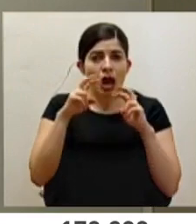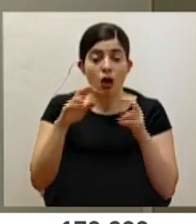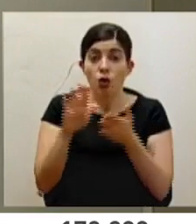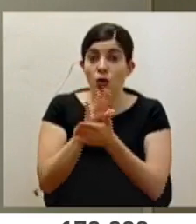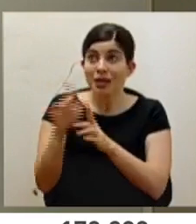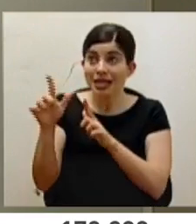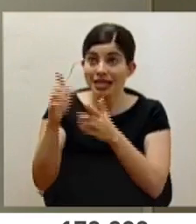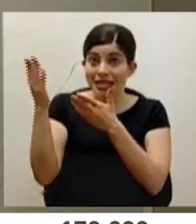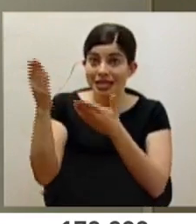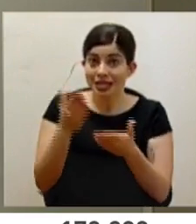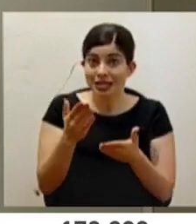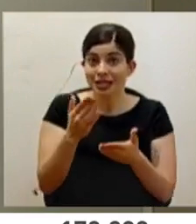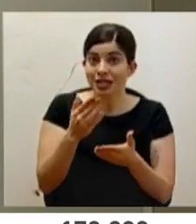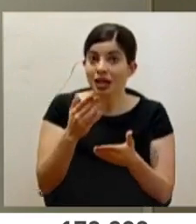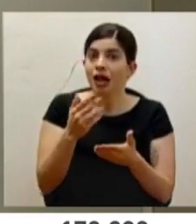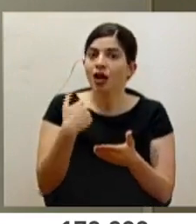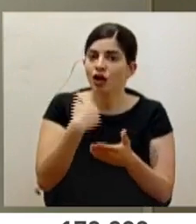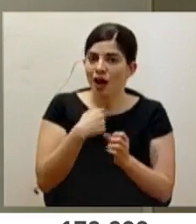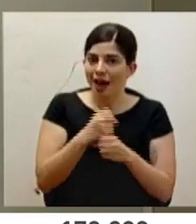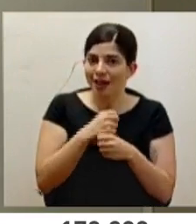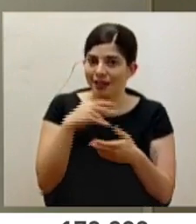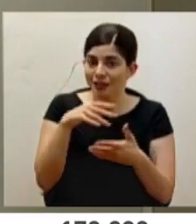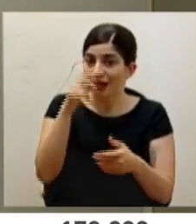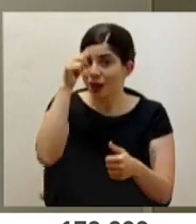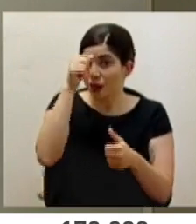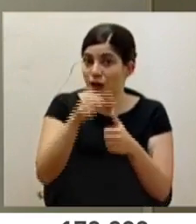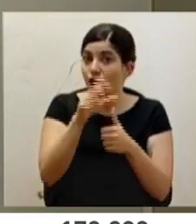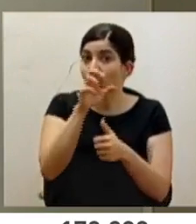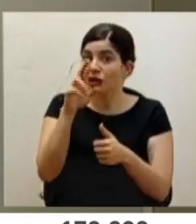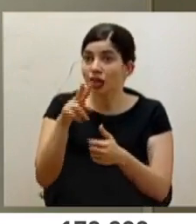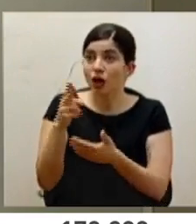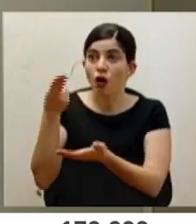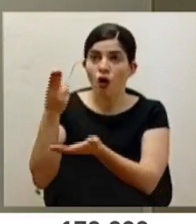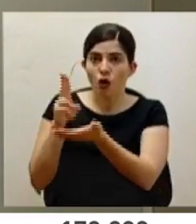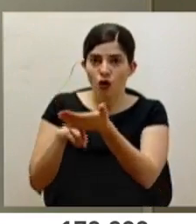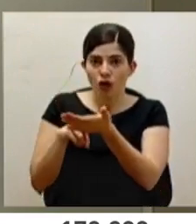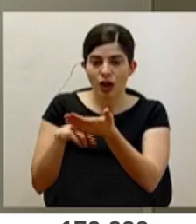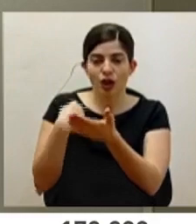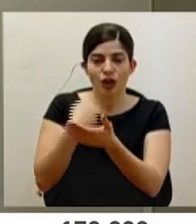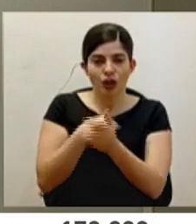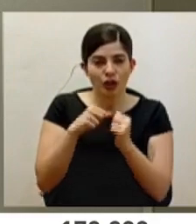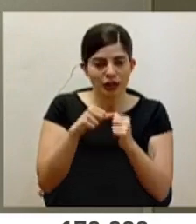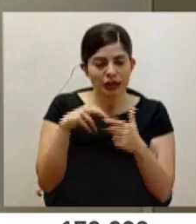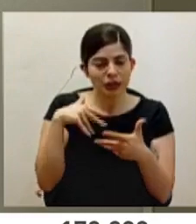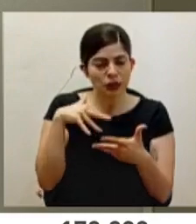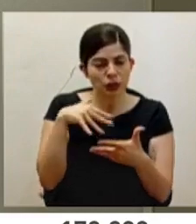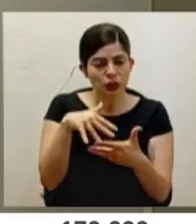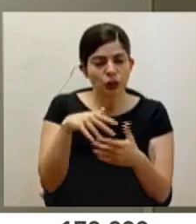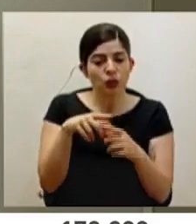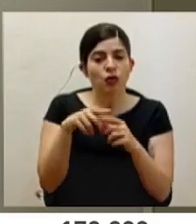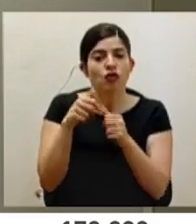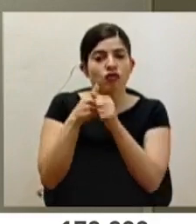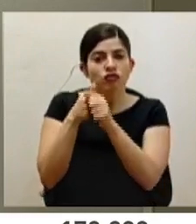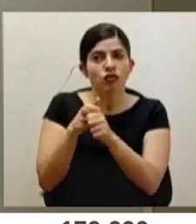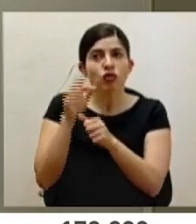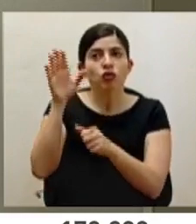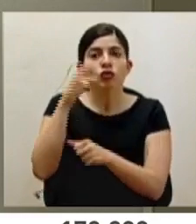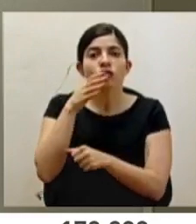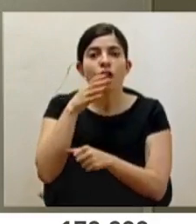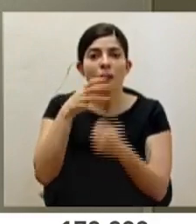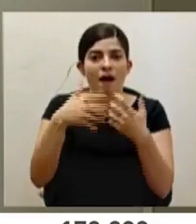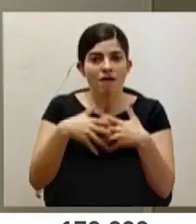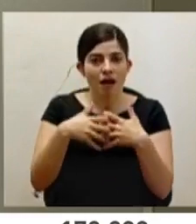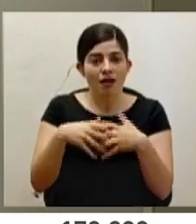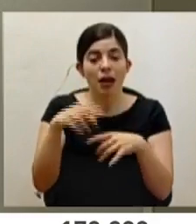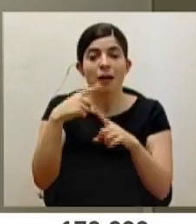documentación llegue. Recordemos que esta vacuna también Costa Rica contrató y seguiremos todo lo que se indique por parte del fabricante dentro de los estudios